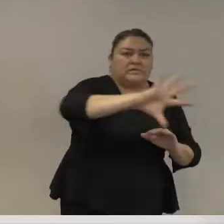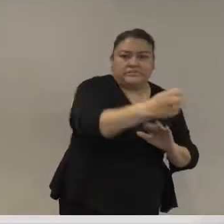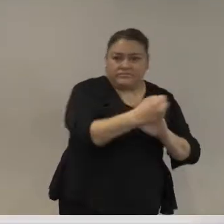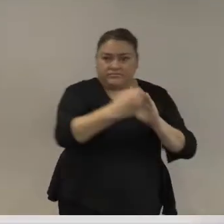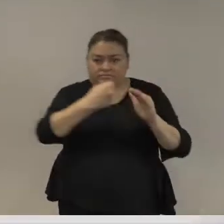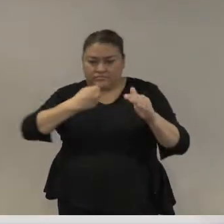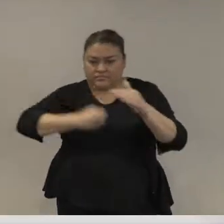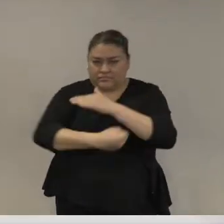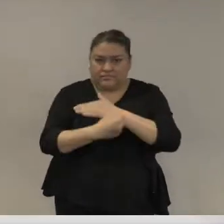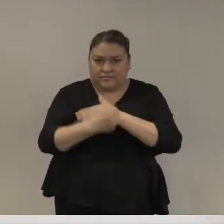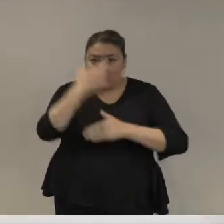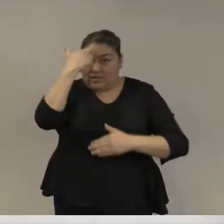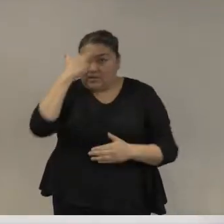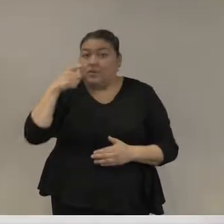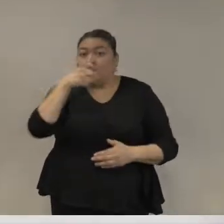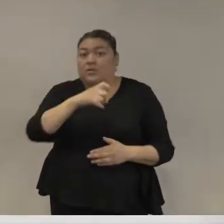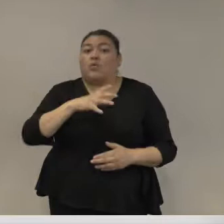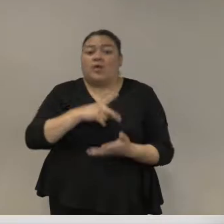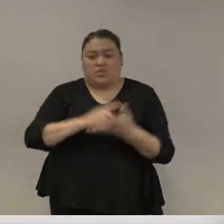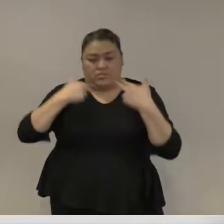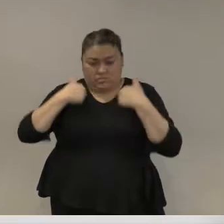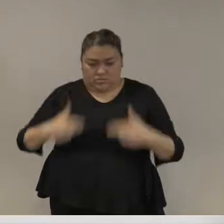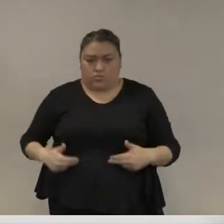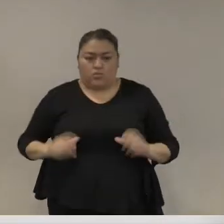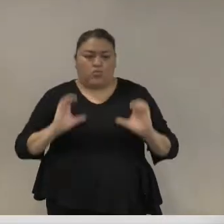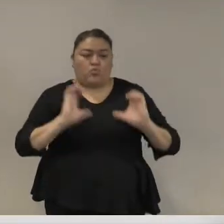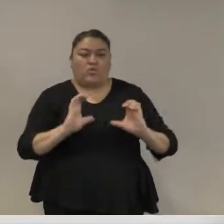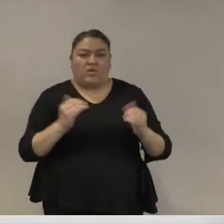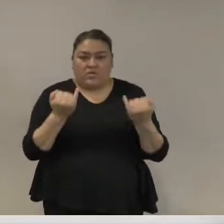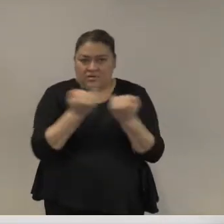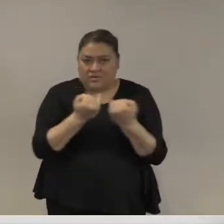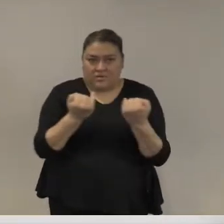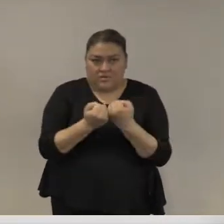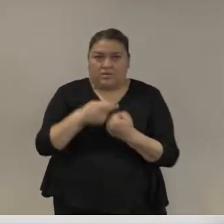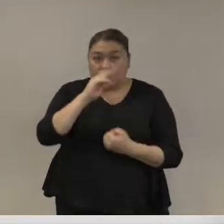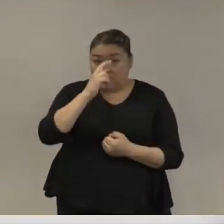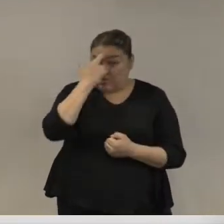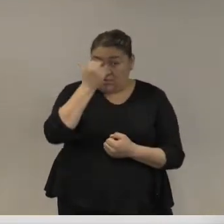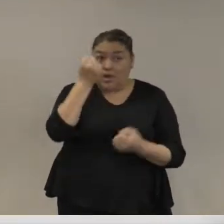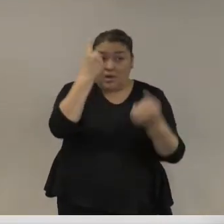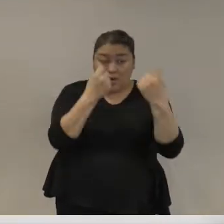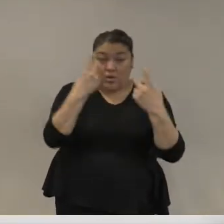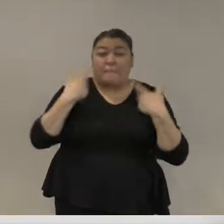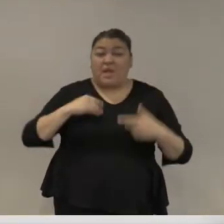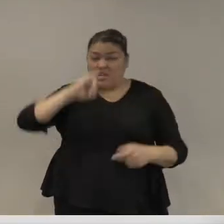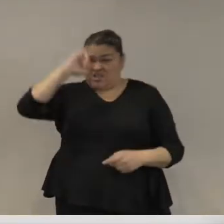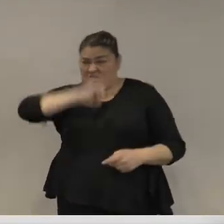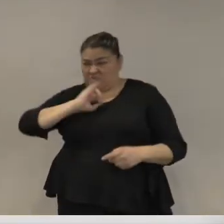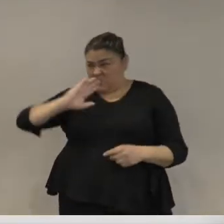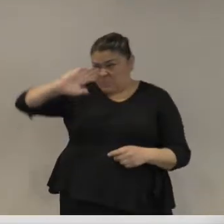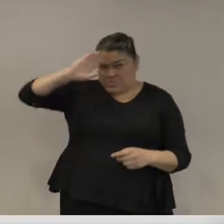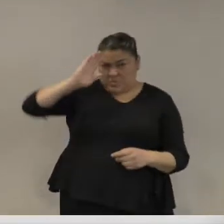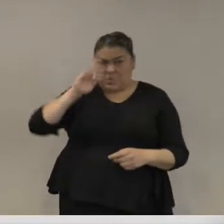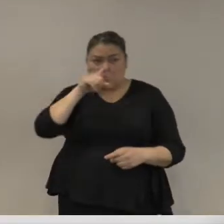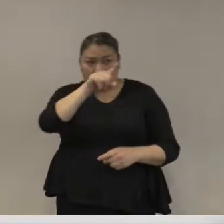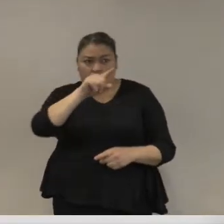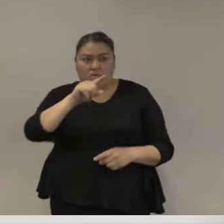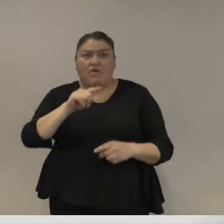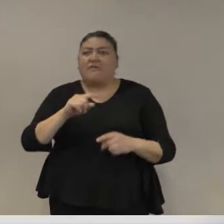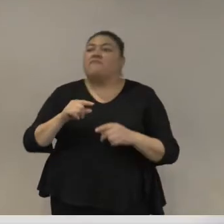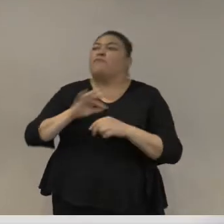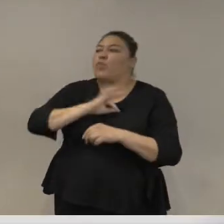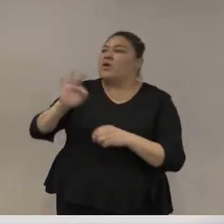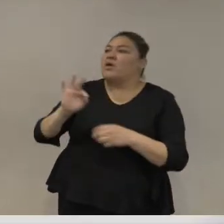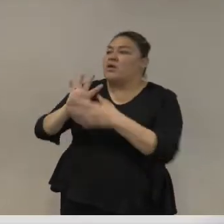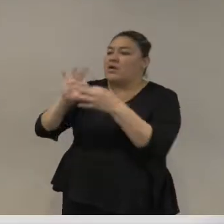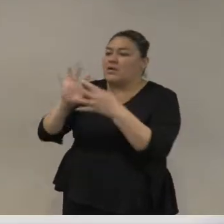dih pero aún aquí la letalidad no es el mejor atributo muchos de estos jefes tienen mucha información que solo pueden entregar